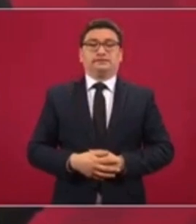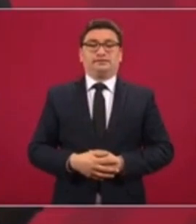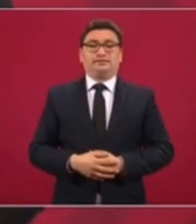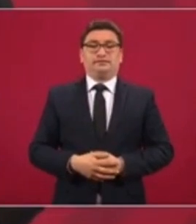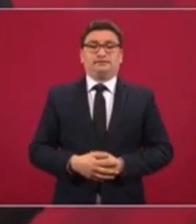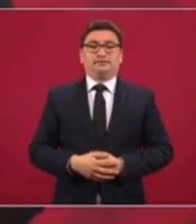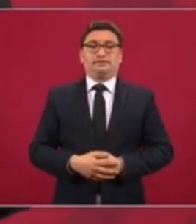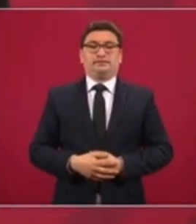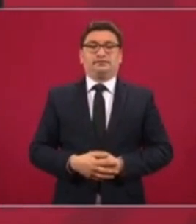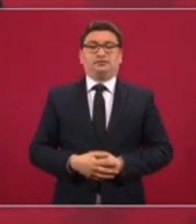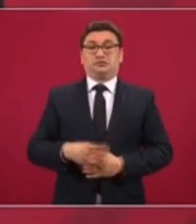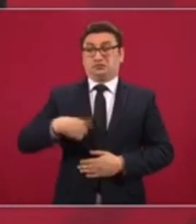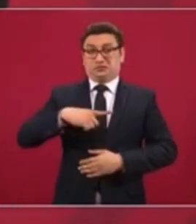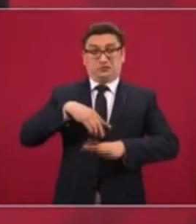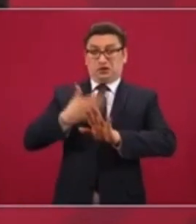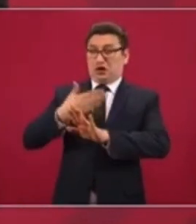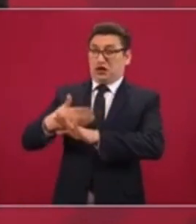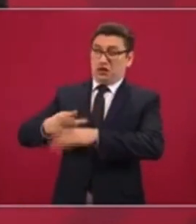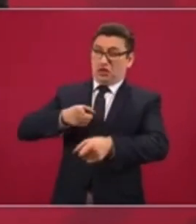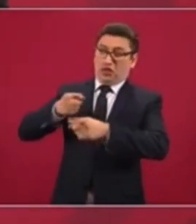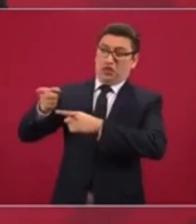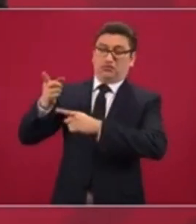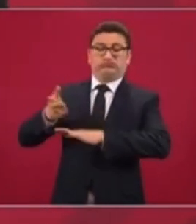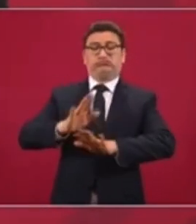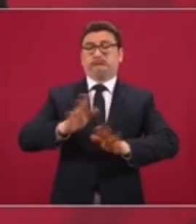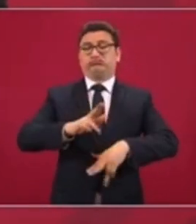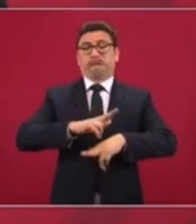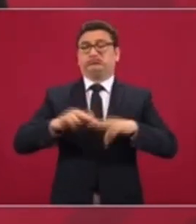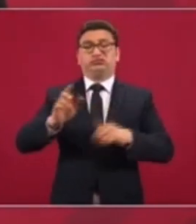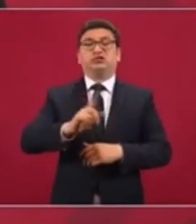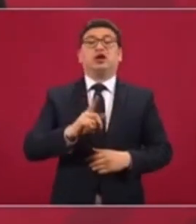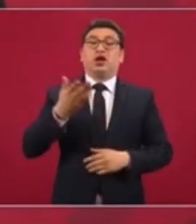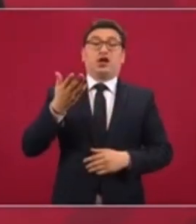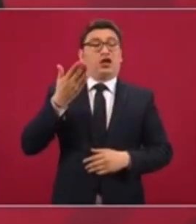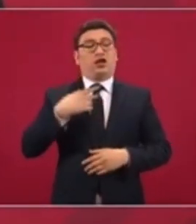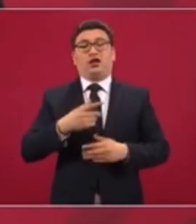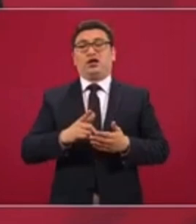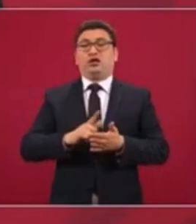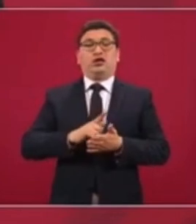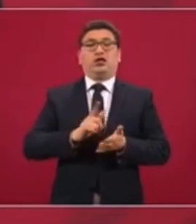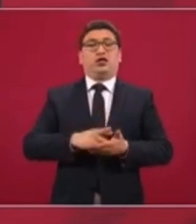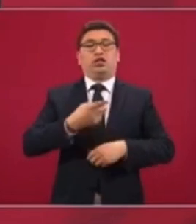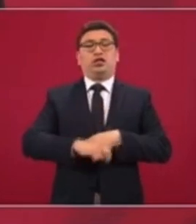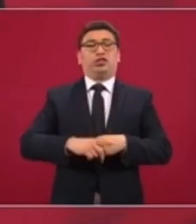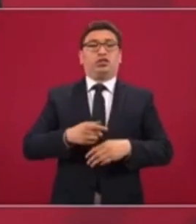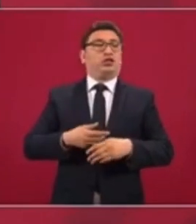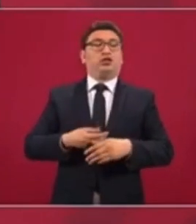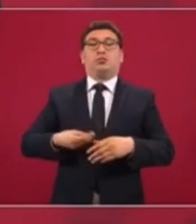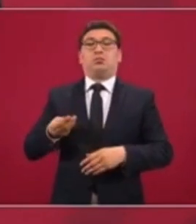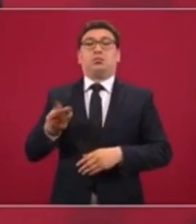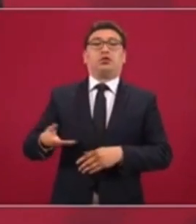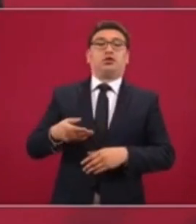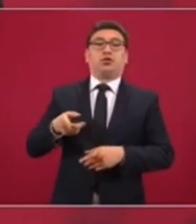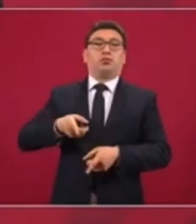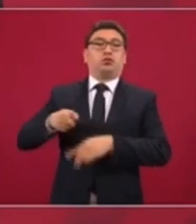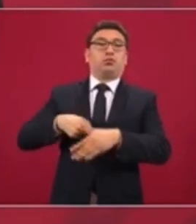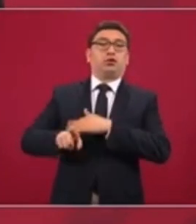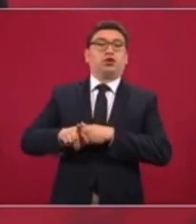No vamos a perseguir a nadie, no va haber fabricación de delitos como era antes, no va haber censura a los medios,